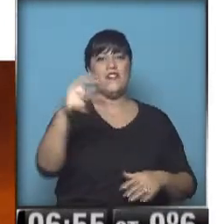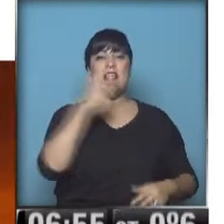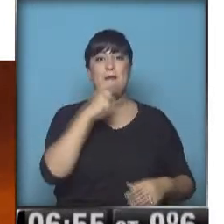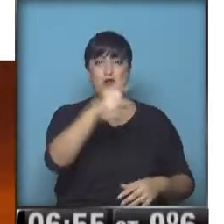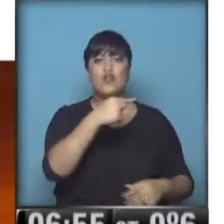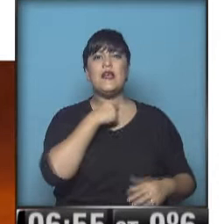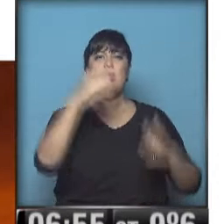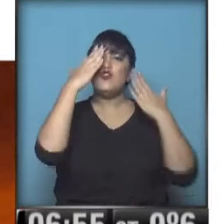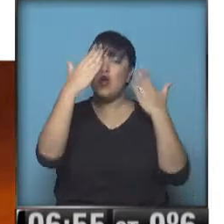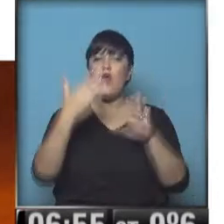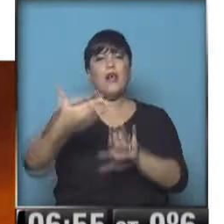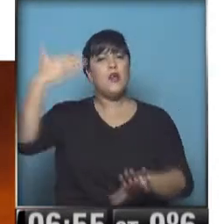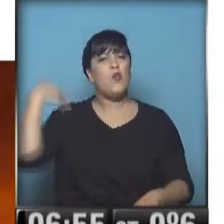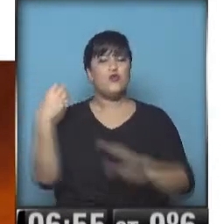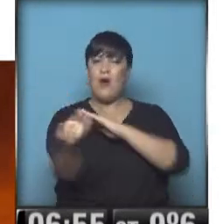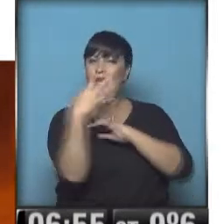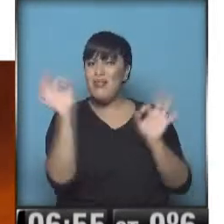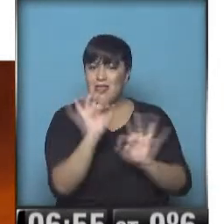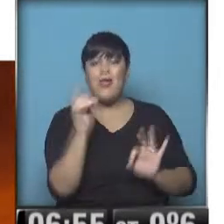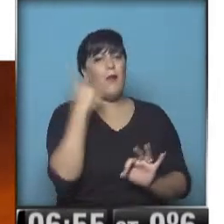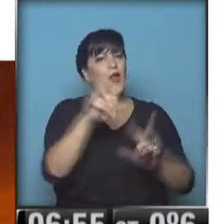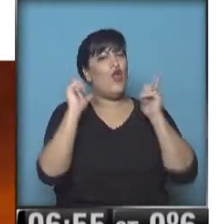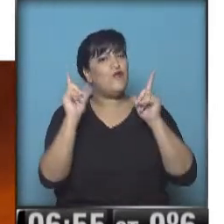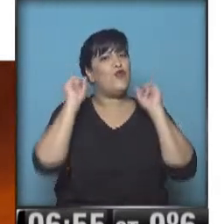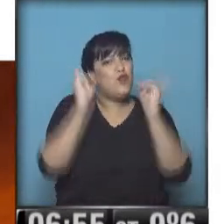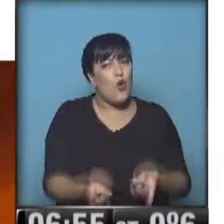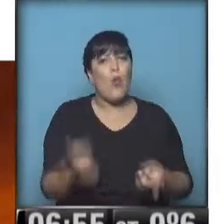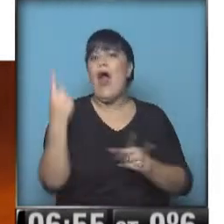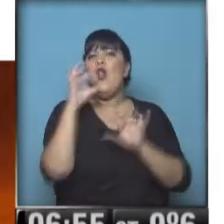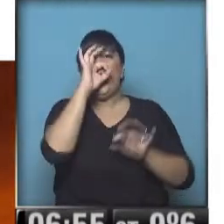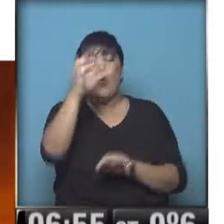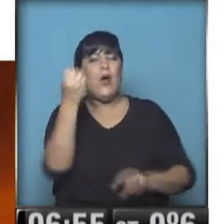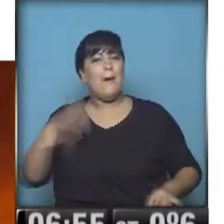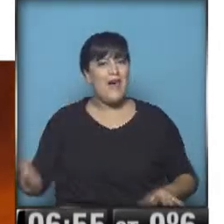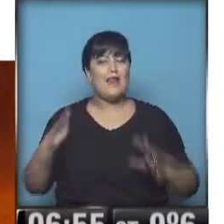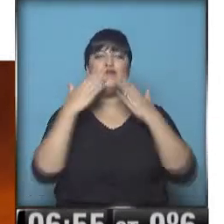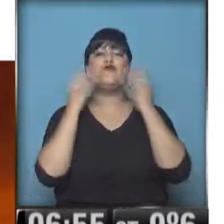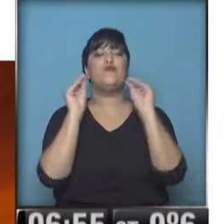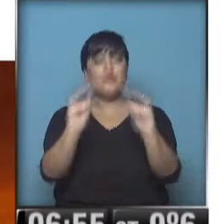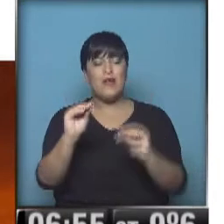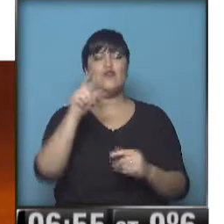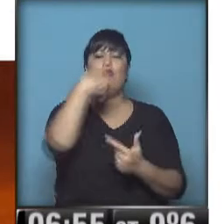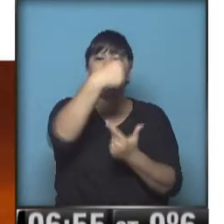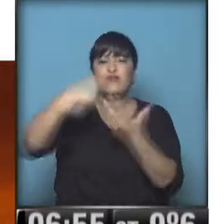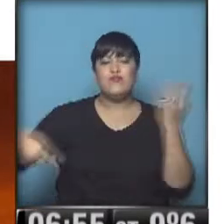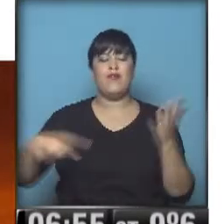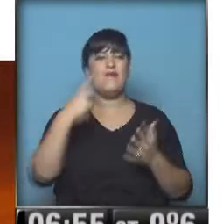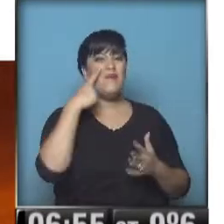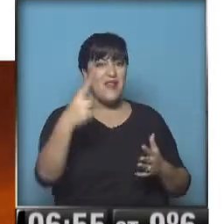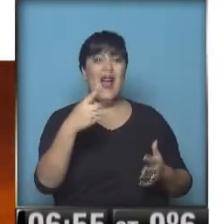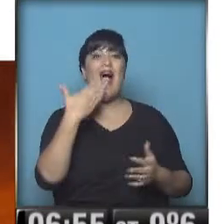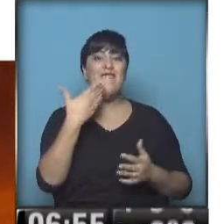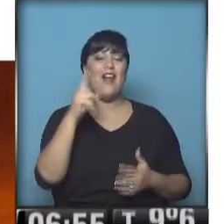saludarles. Hace mucho que no escribo, pero los disfruto igual y no los perdemos nunca. Besitos a Iñaki, Sofi, Flor. Mirá, hablando de Cataluña,